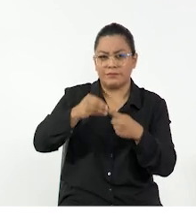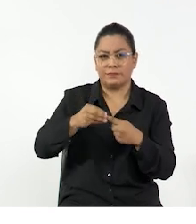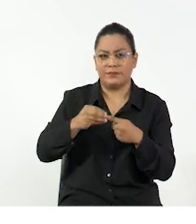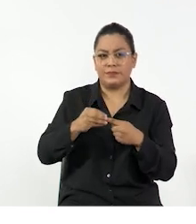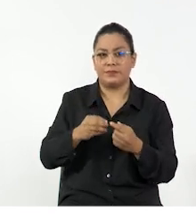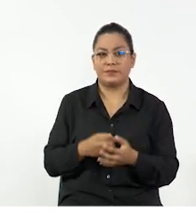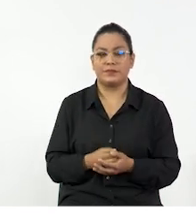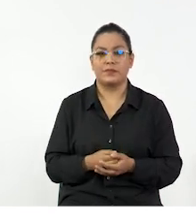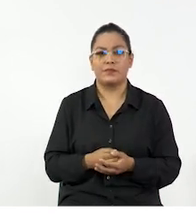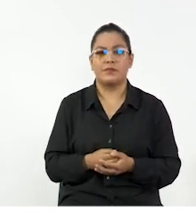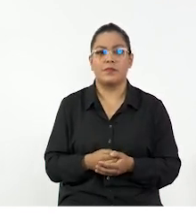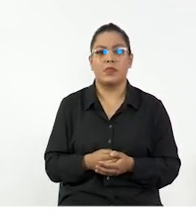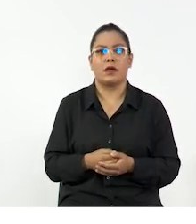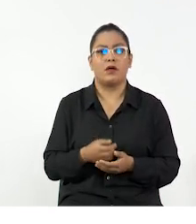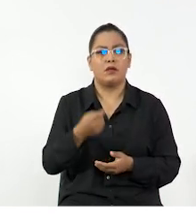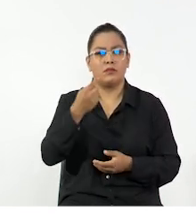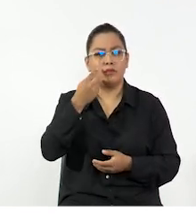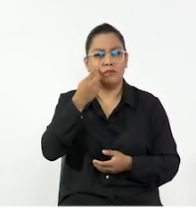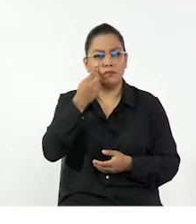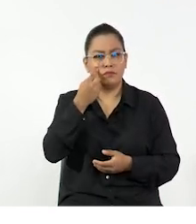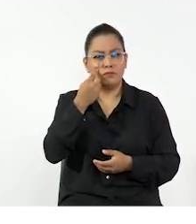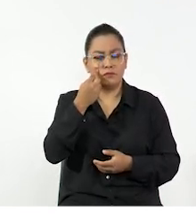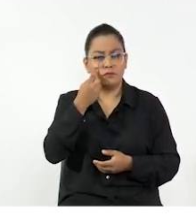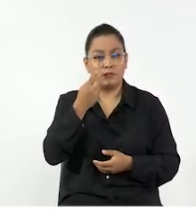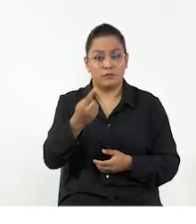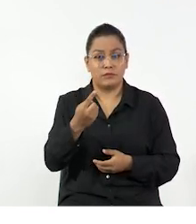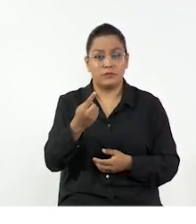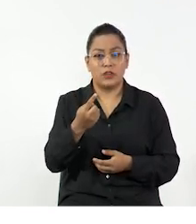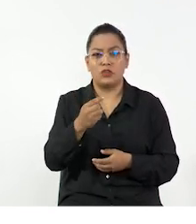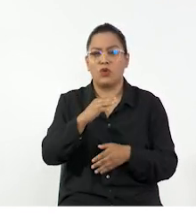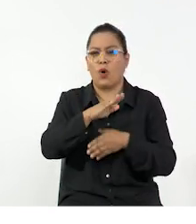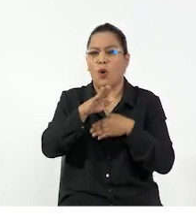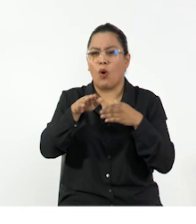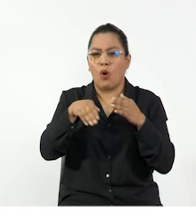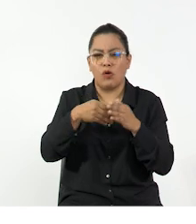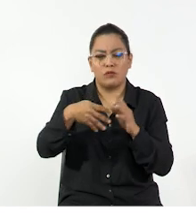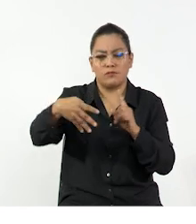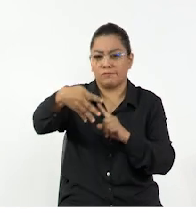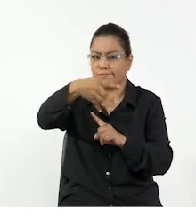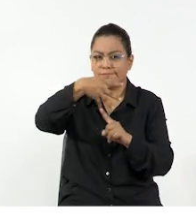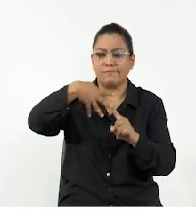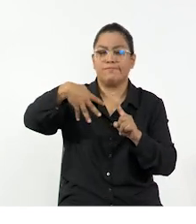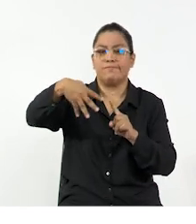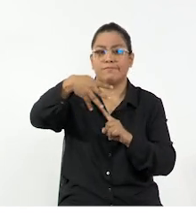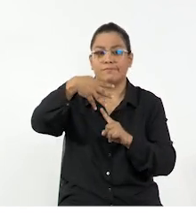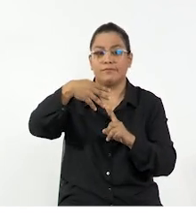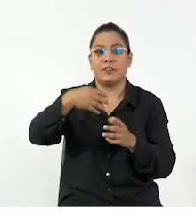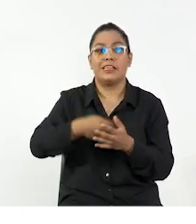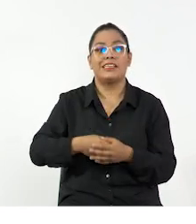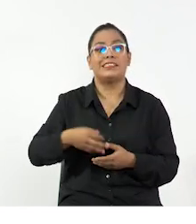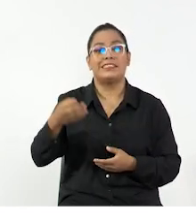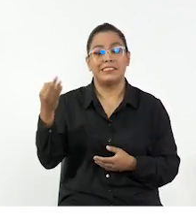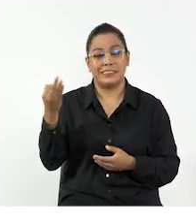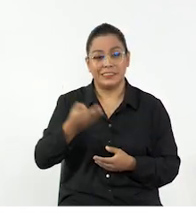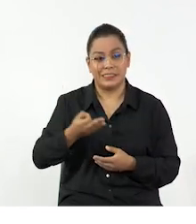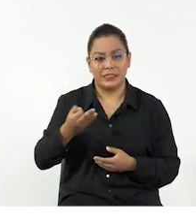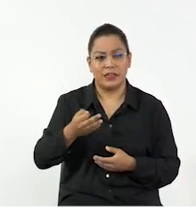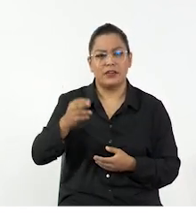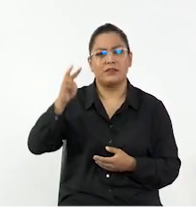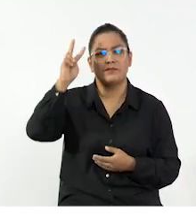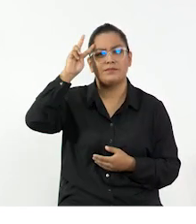caracterizarlos de manera específica. Esto lo vamos a encontrar en cada una de las cosas que nos topemos en la vida.